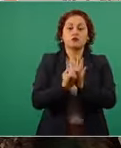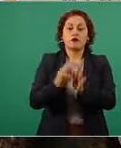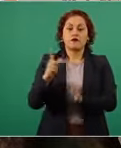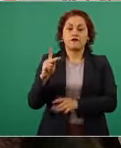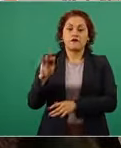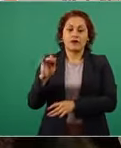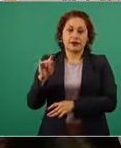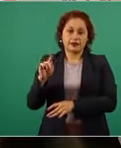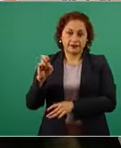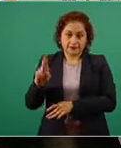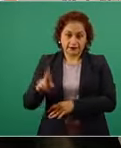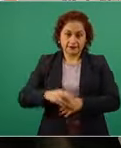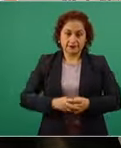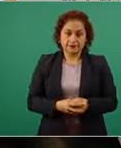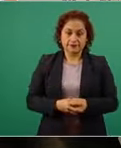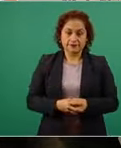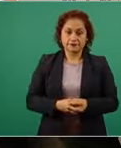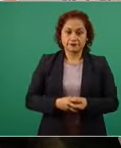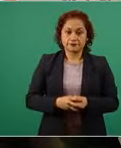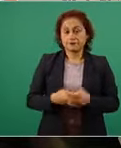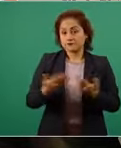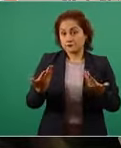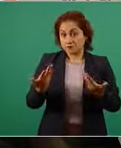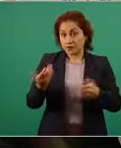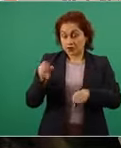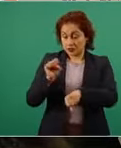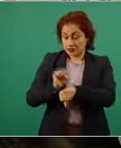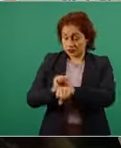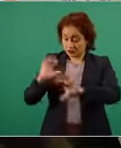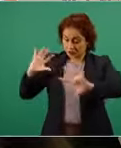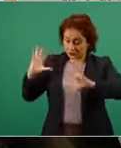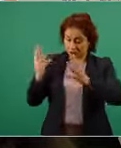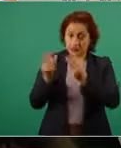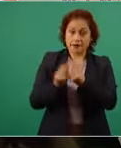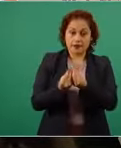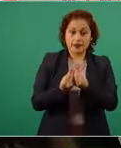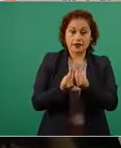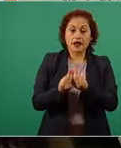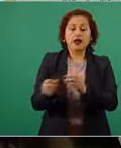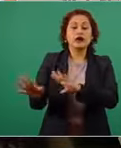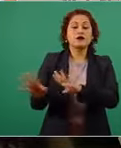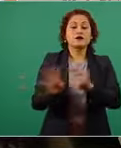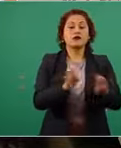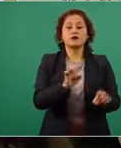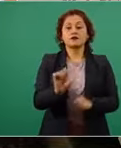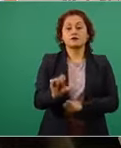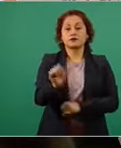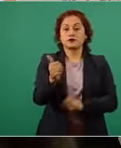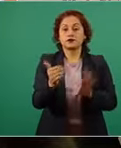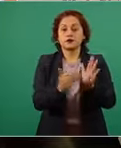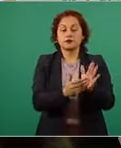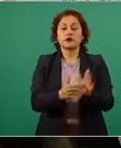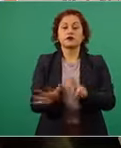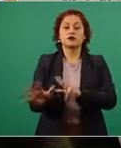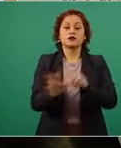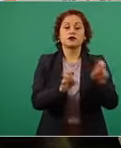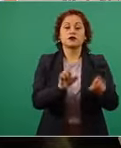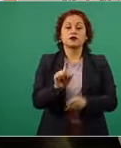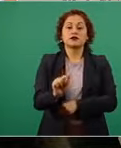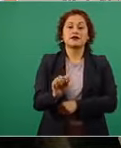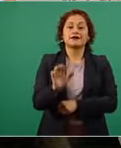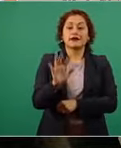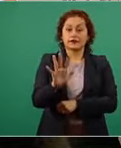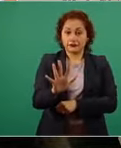Total, a esto semanal, si se suma esto, son 911 mil 875 dosis